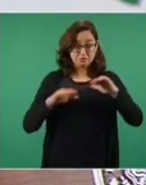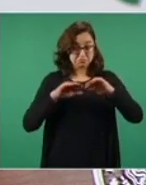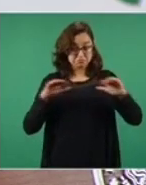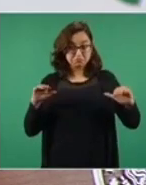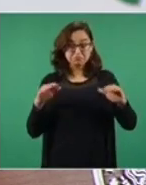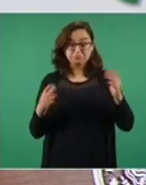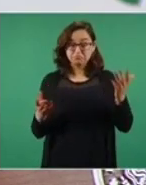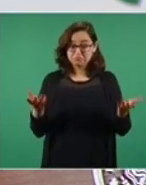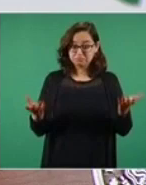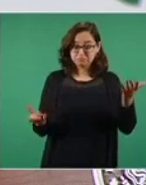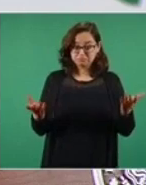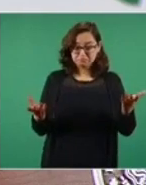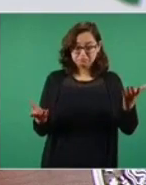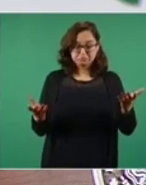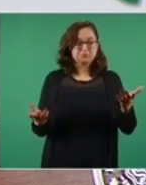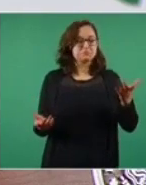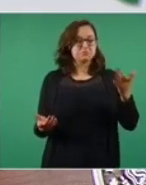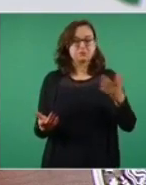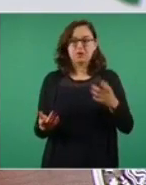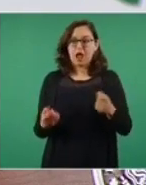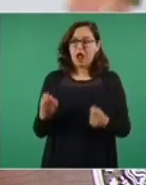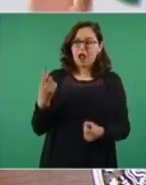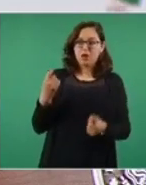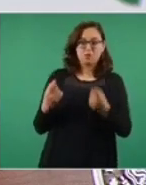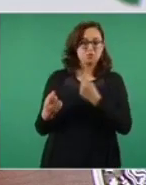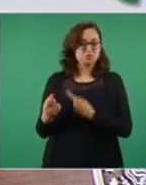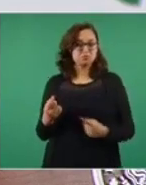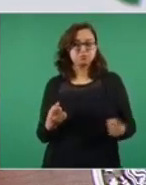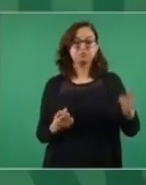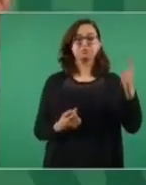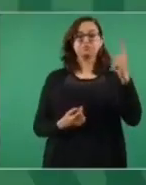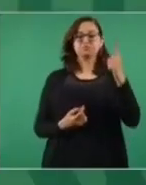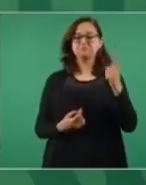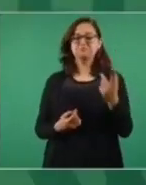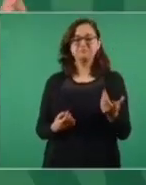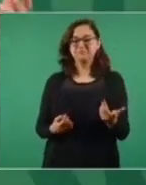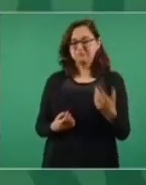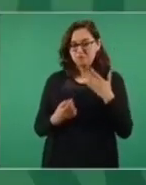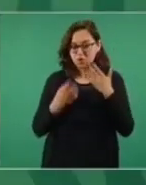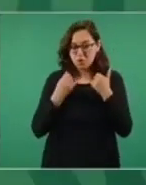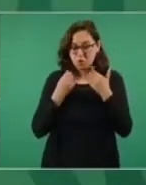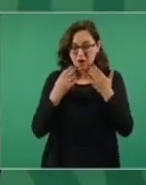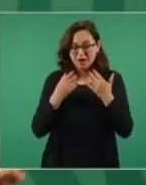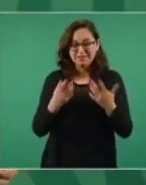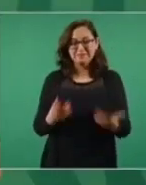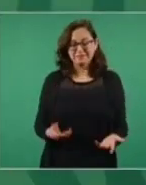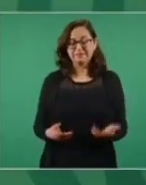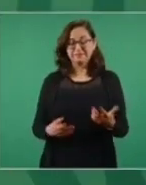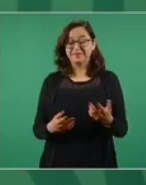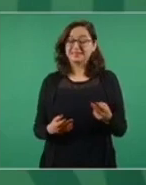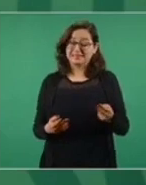entonces se requiere de una oposición, pero les está costando trabajo